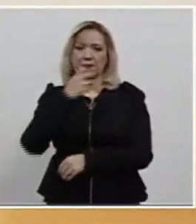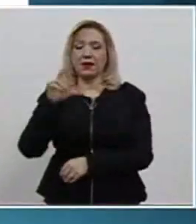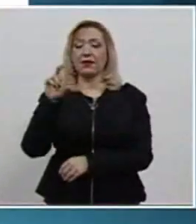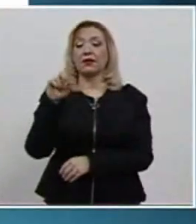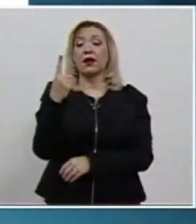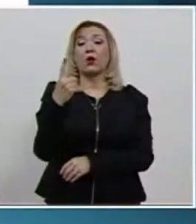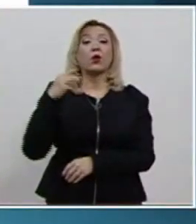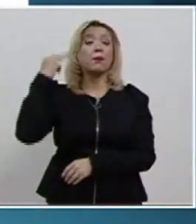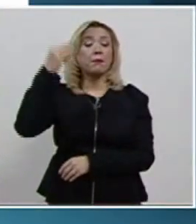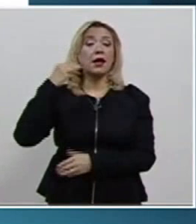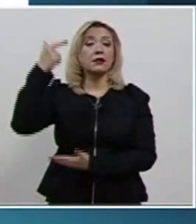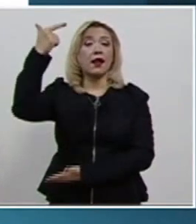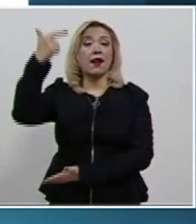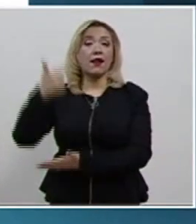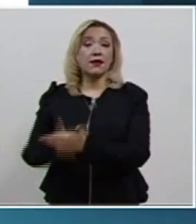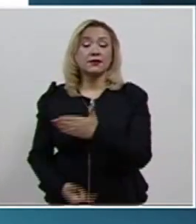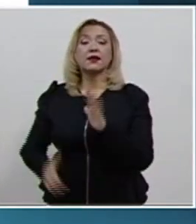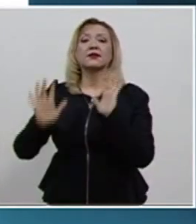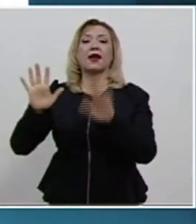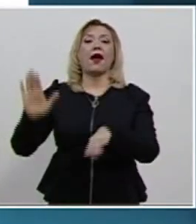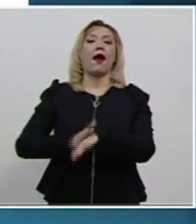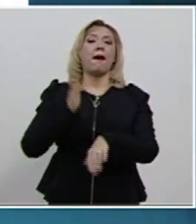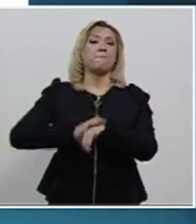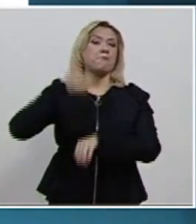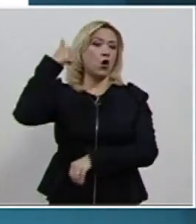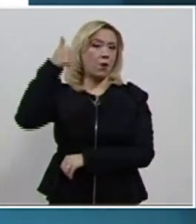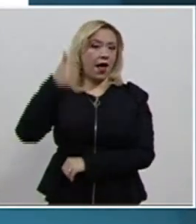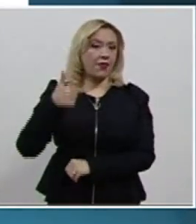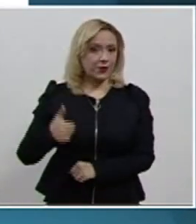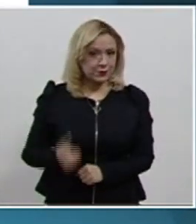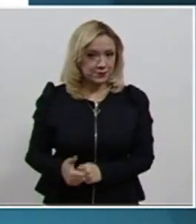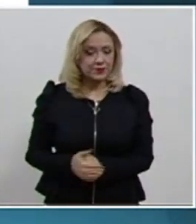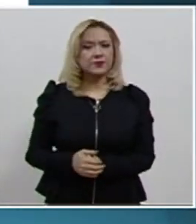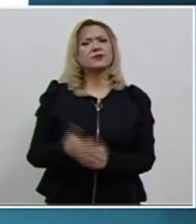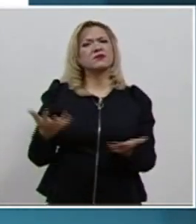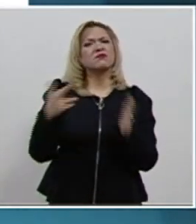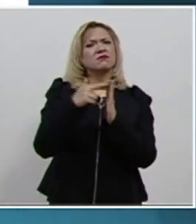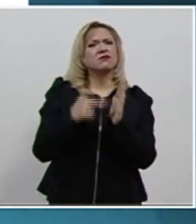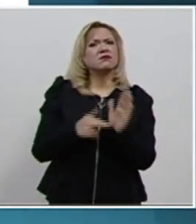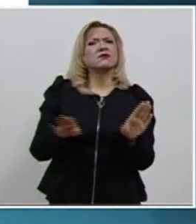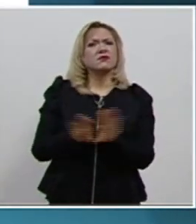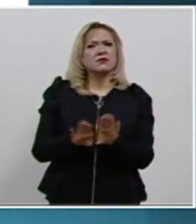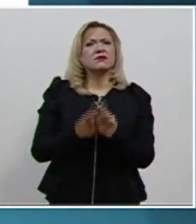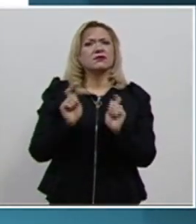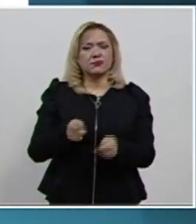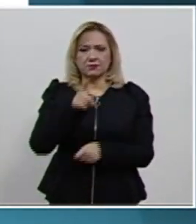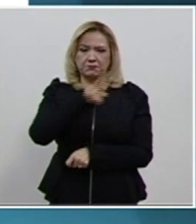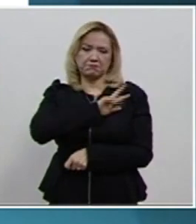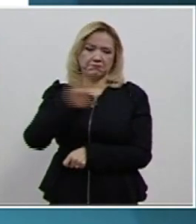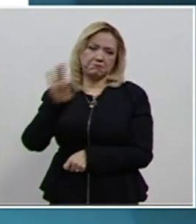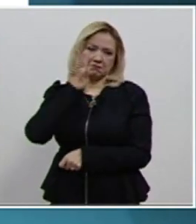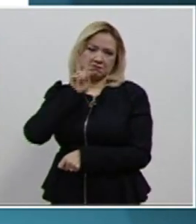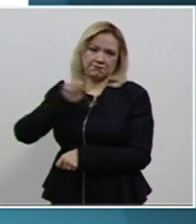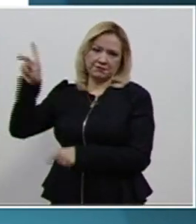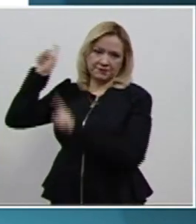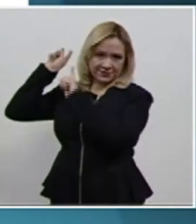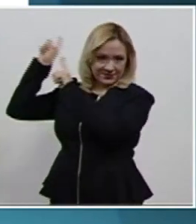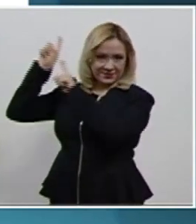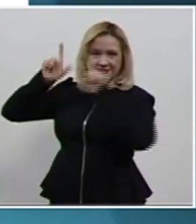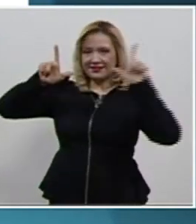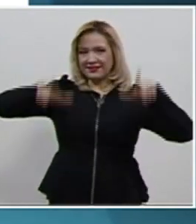publicarán las listas de las personas que aprobaron el concurso. Los requisitos y temario pueden ser consultados en el sitio